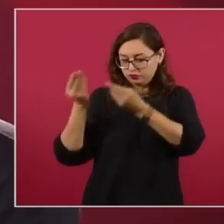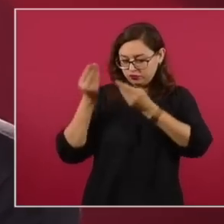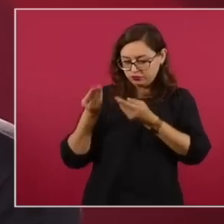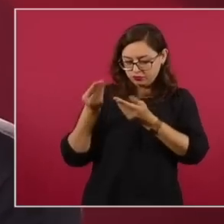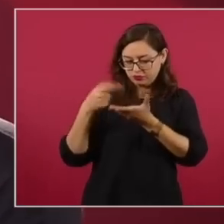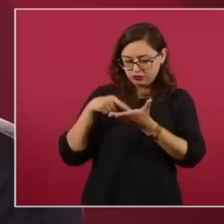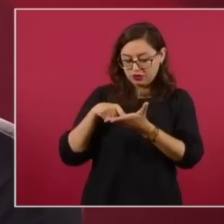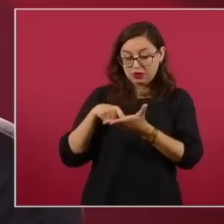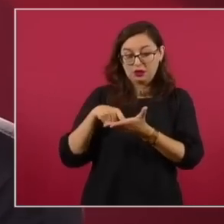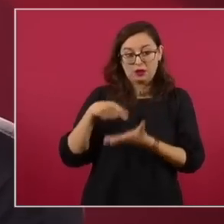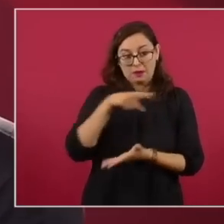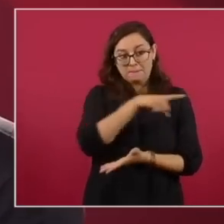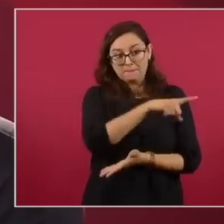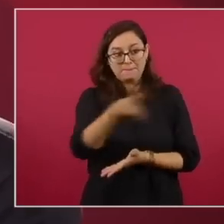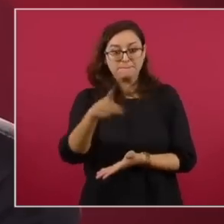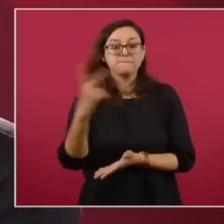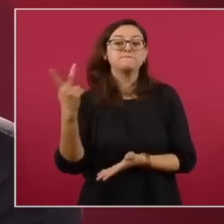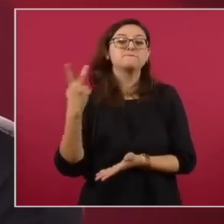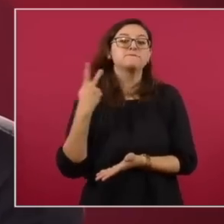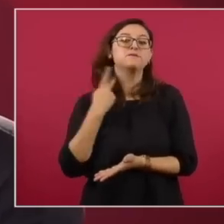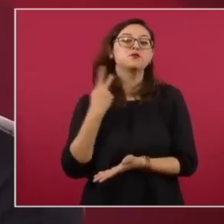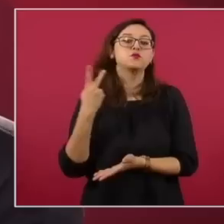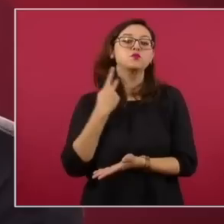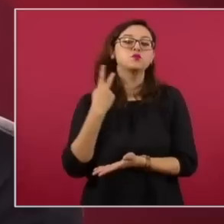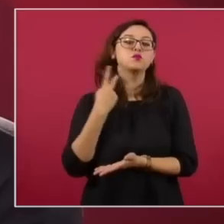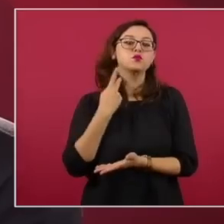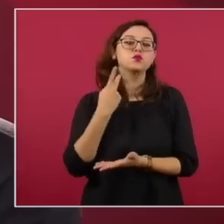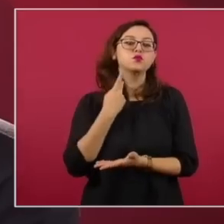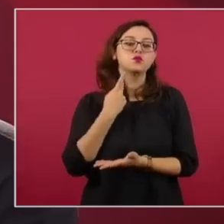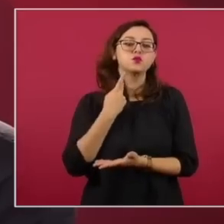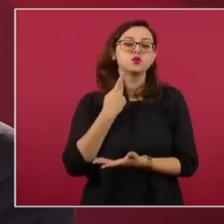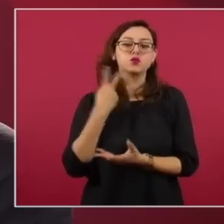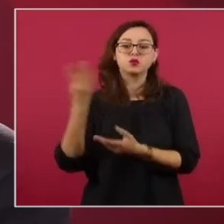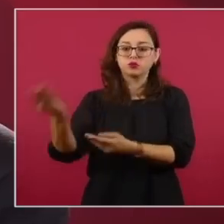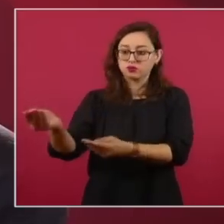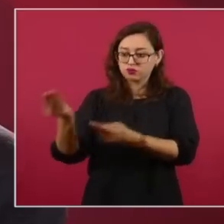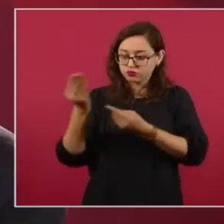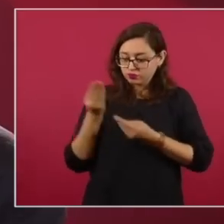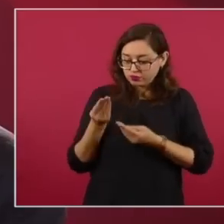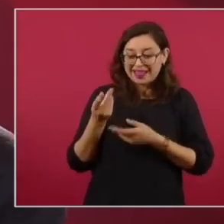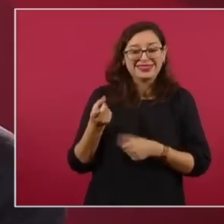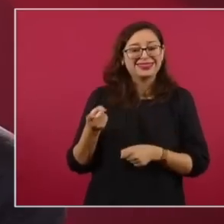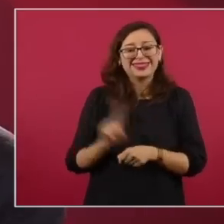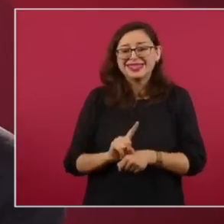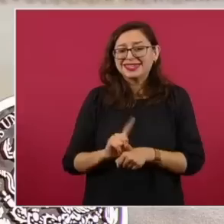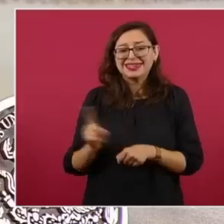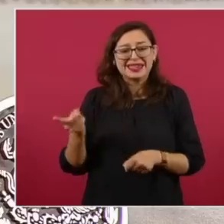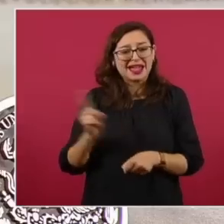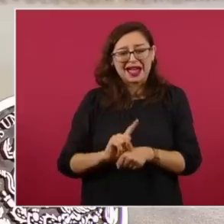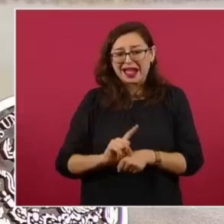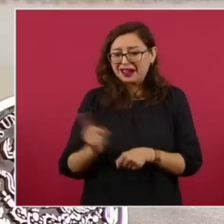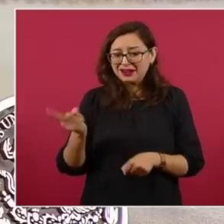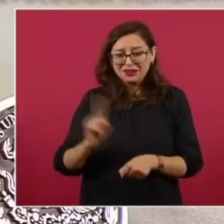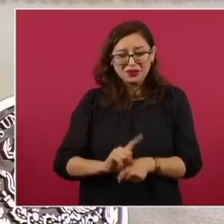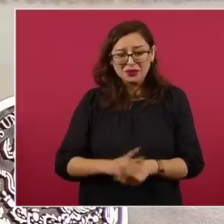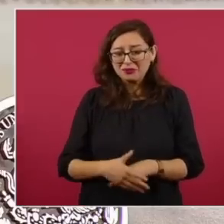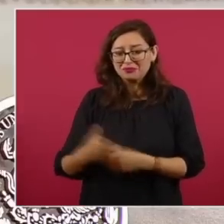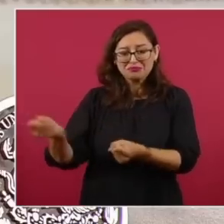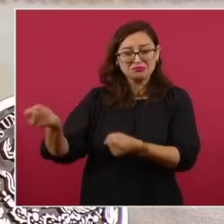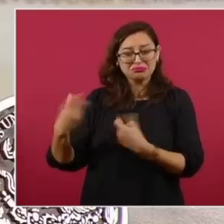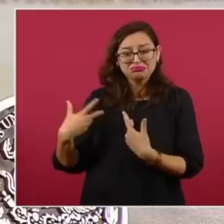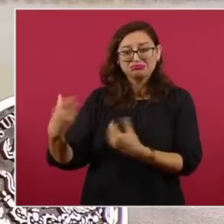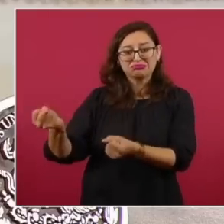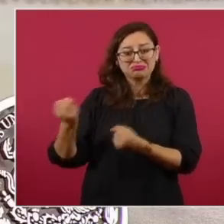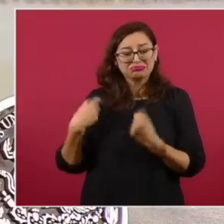expuestas políticamente son de todos los días y de a todas